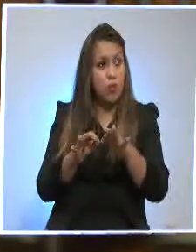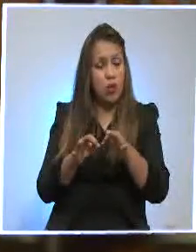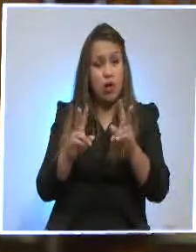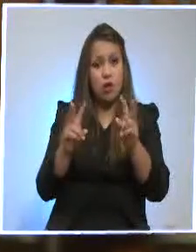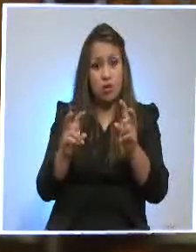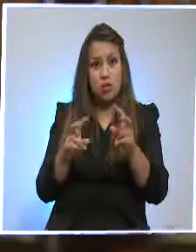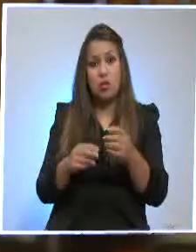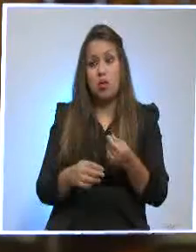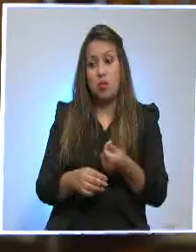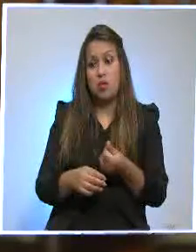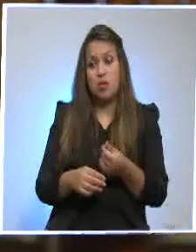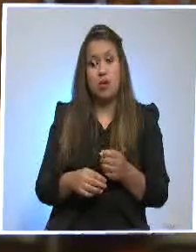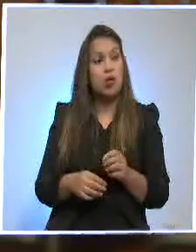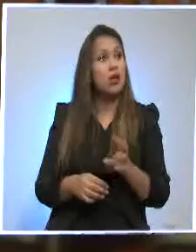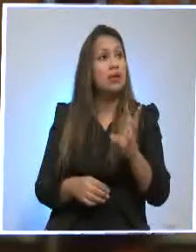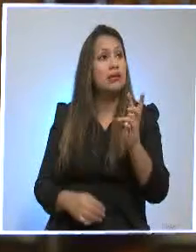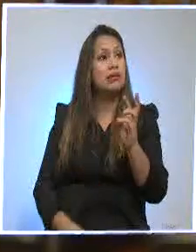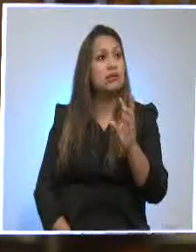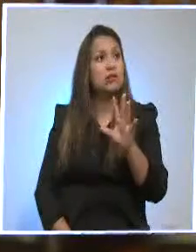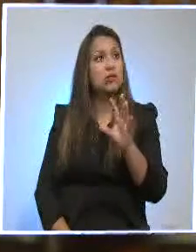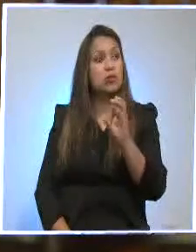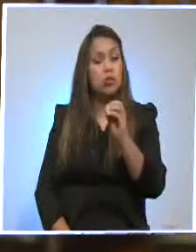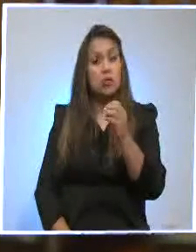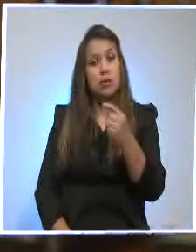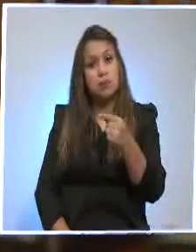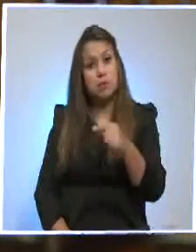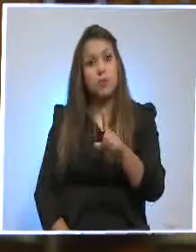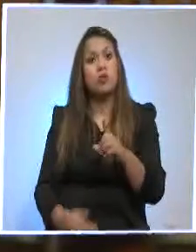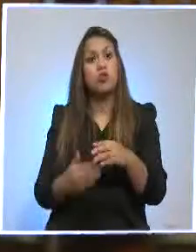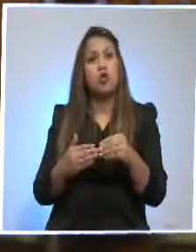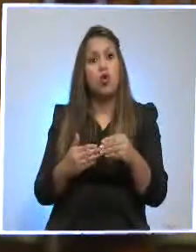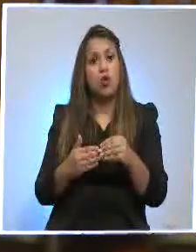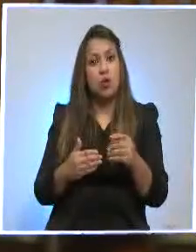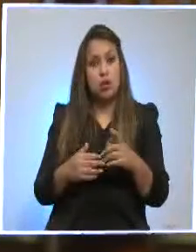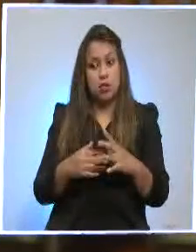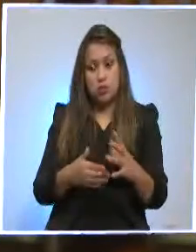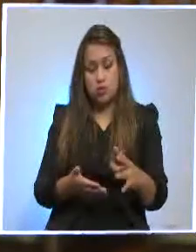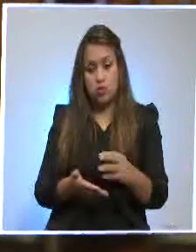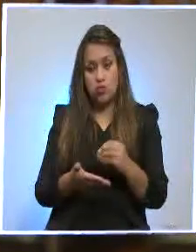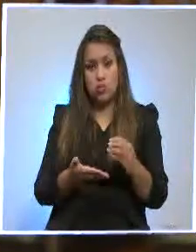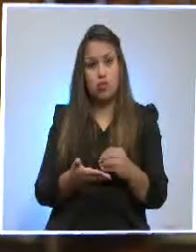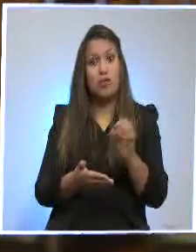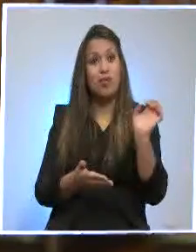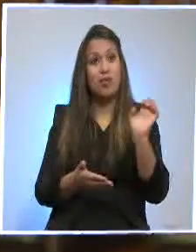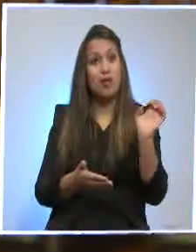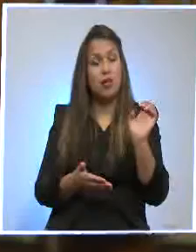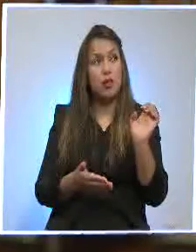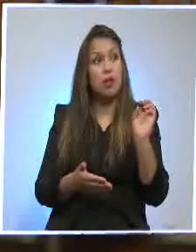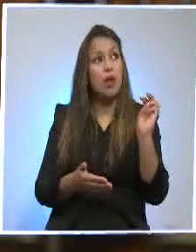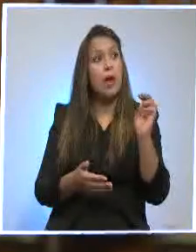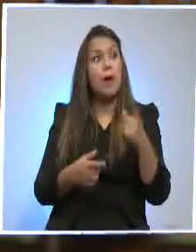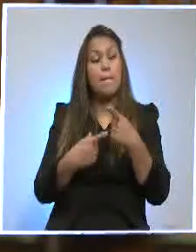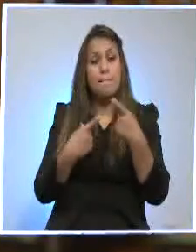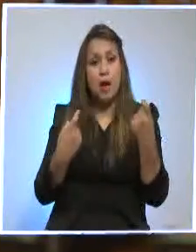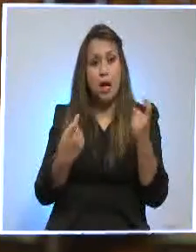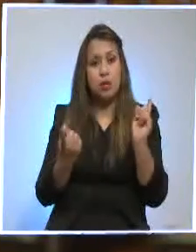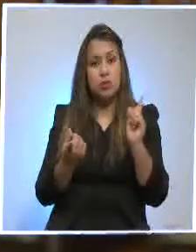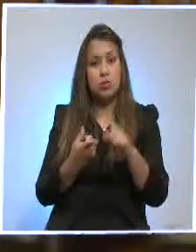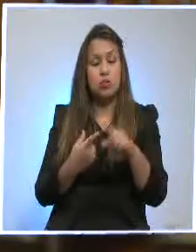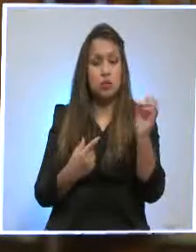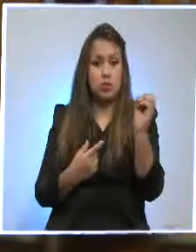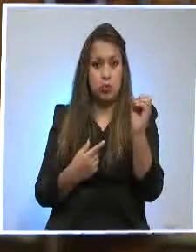para el fisco, como alrededor de 650 millones que se han recaudado, de marzo a octubre que se